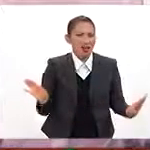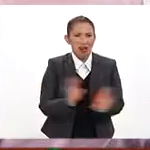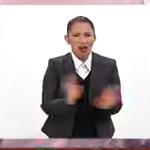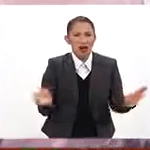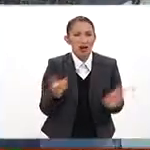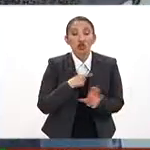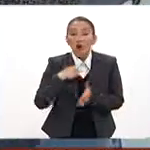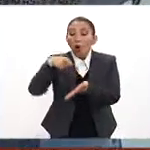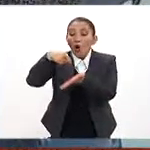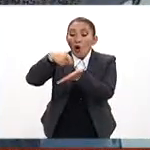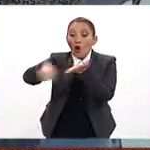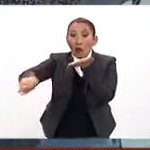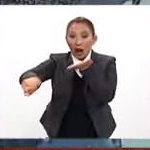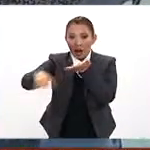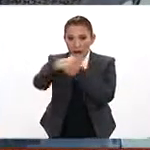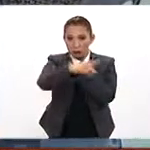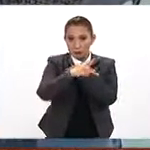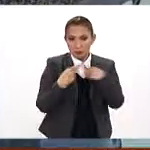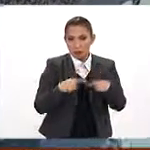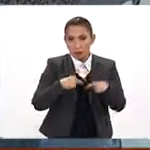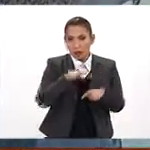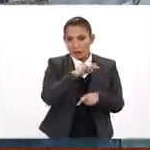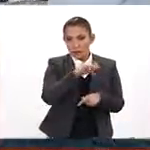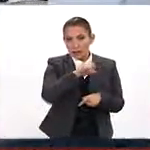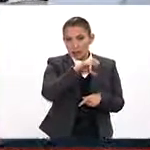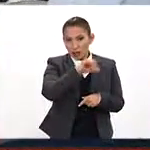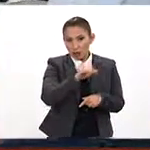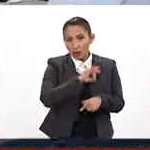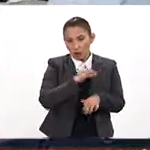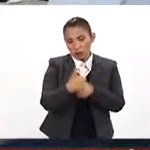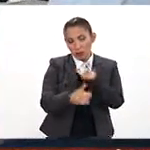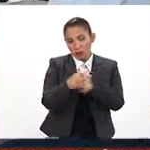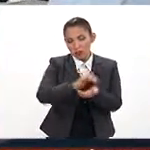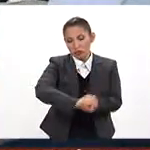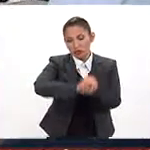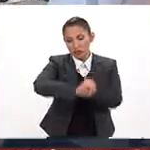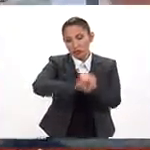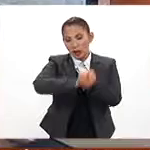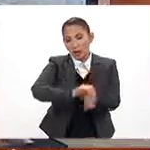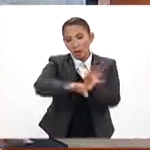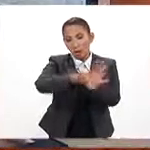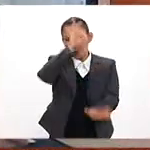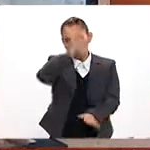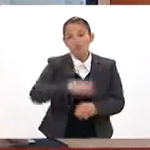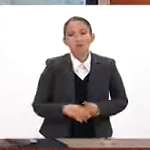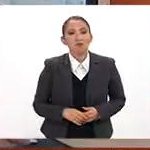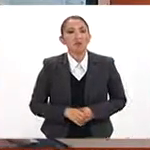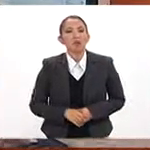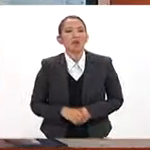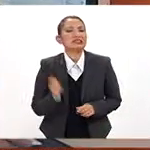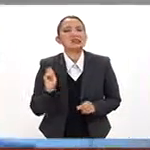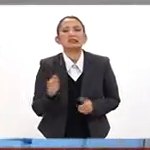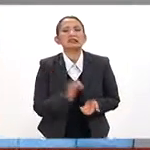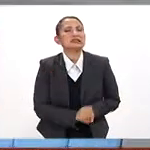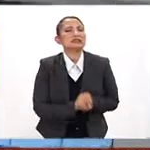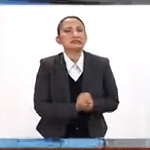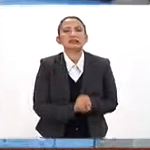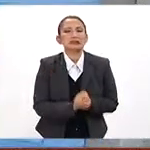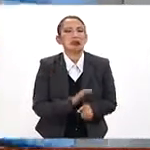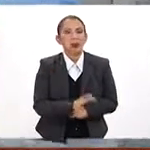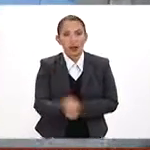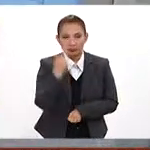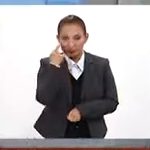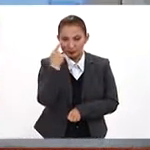hecho de tener tu consumo, si eres persona física, puedes concursar en este concurso. ¿En qué consiste el concurso?